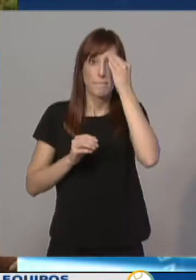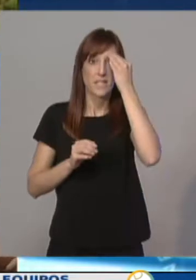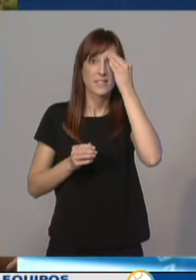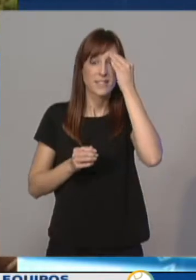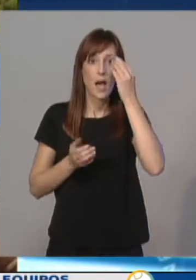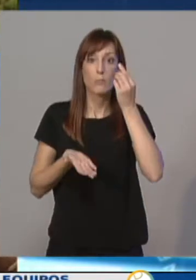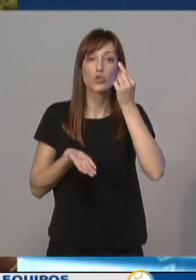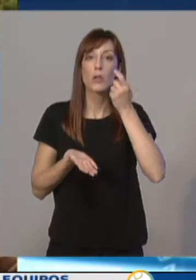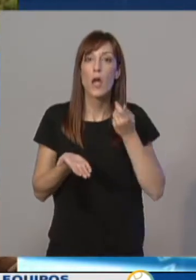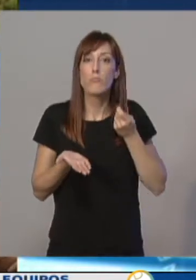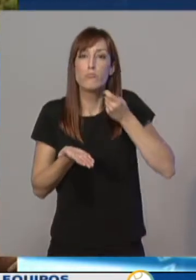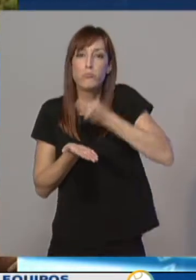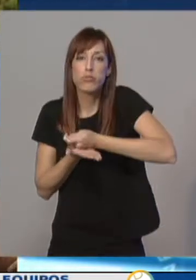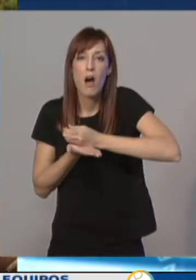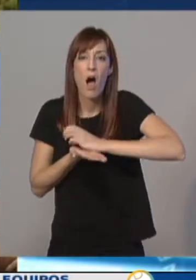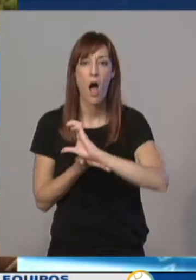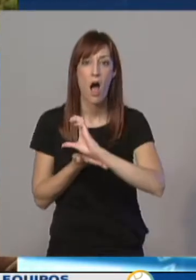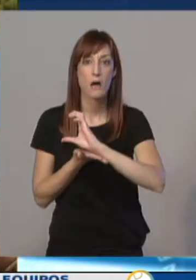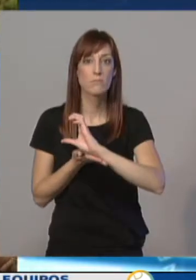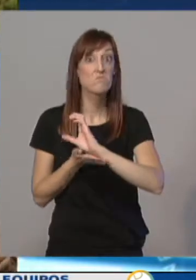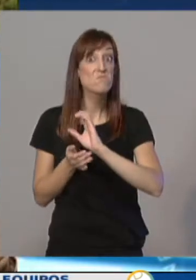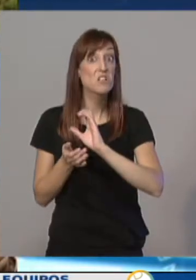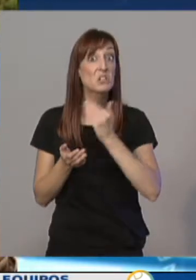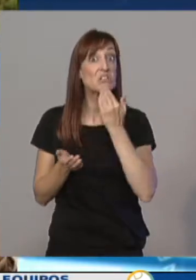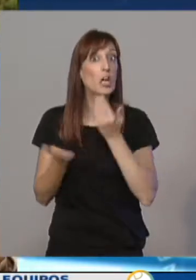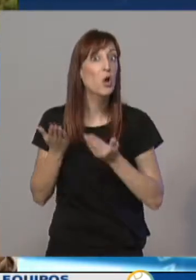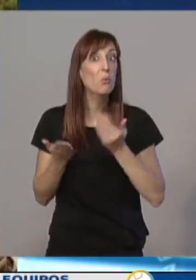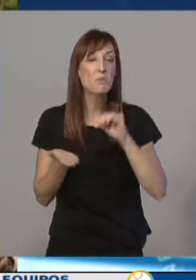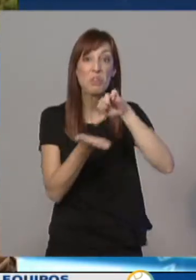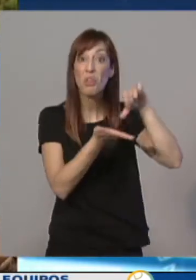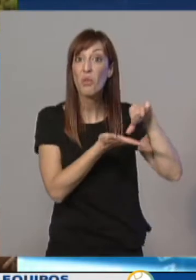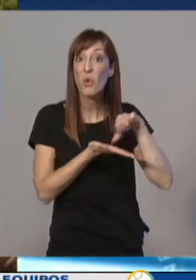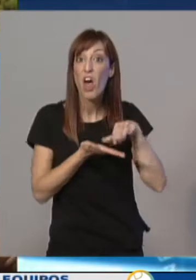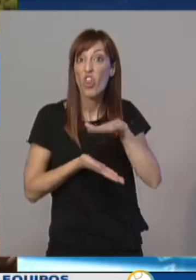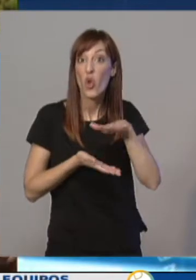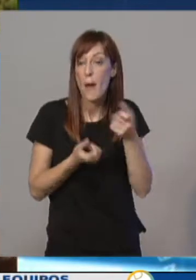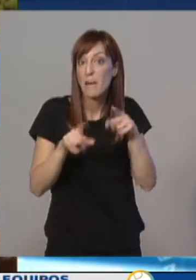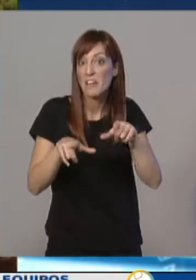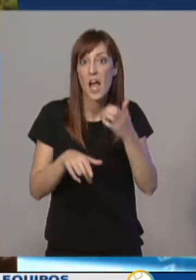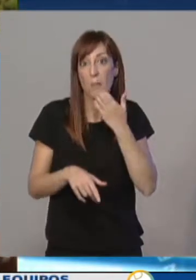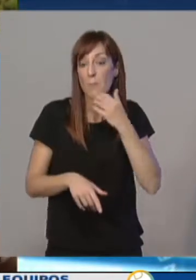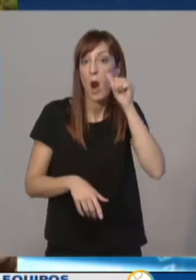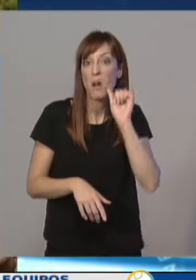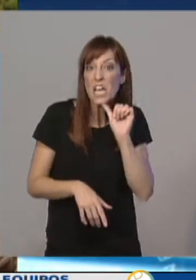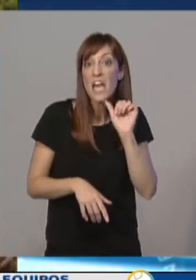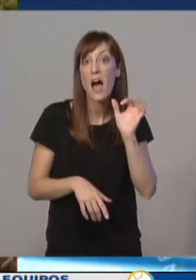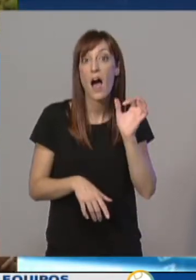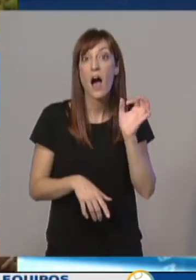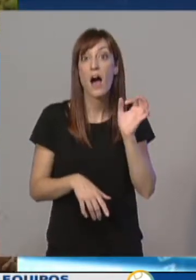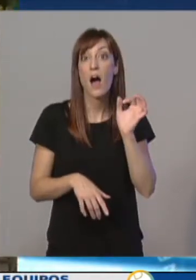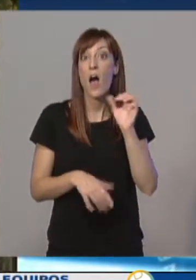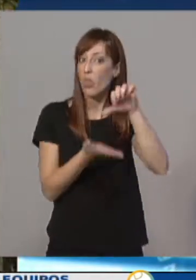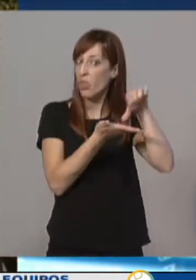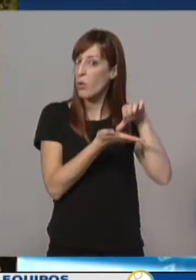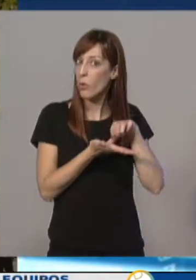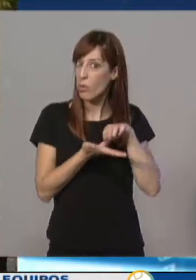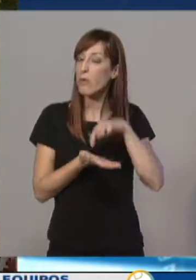es inferior al que se mantiene con otras ciudades del tipo de Logroño... ...como puede ser Almería, etcétera, una serie de ciudades.